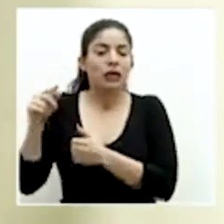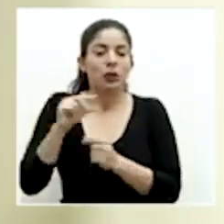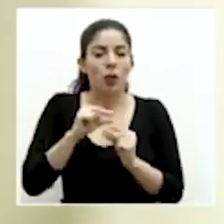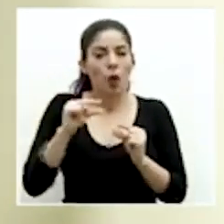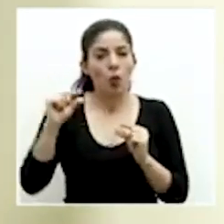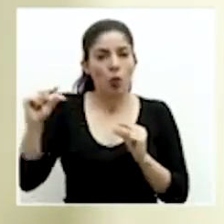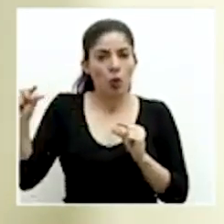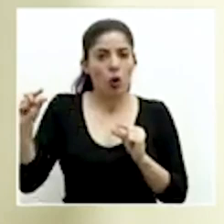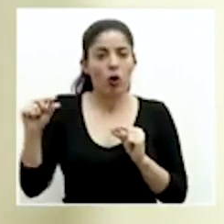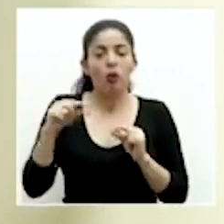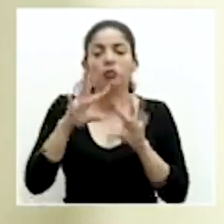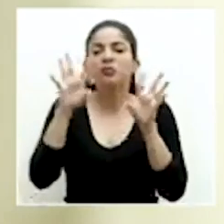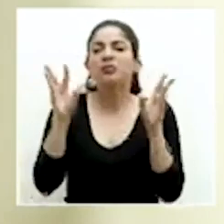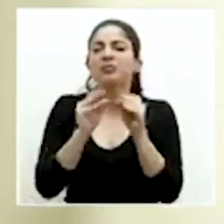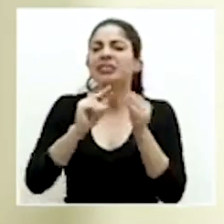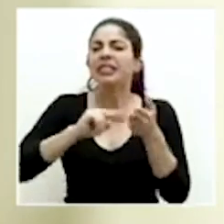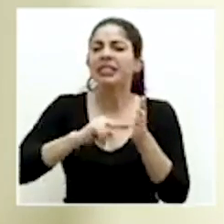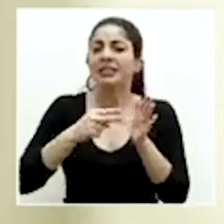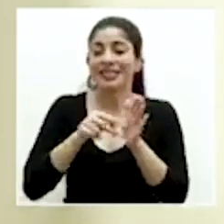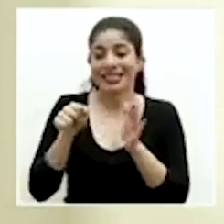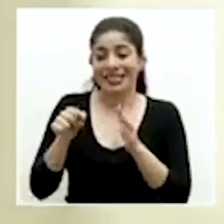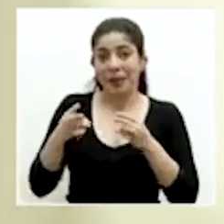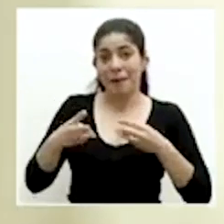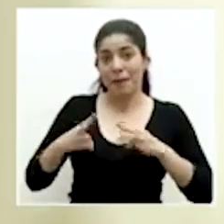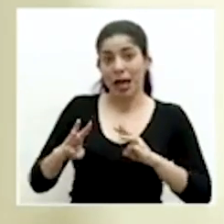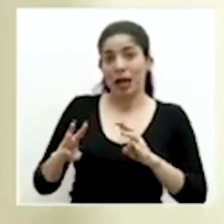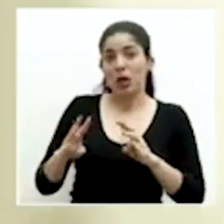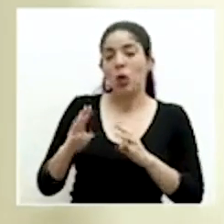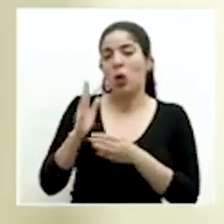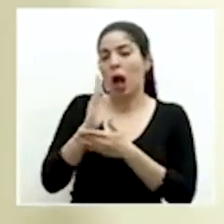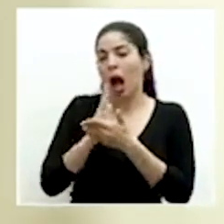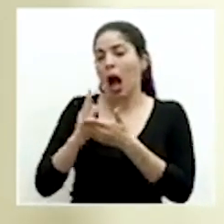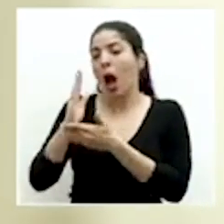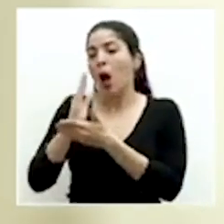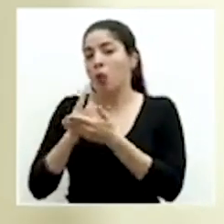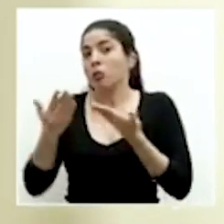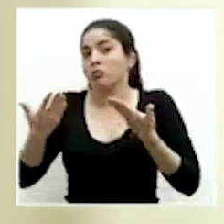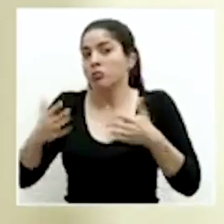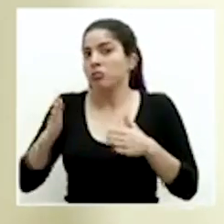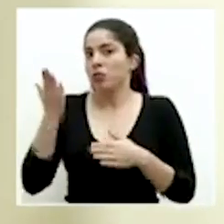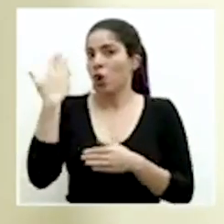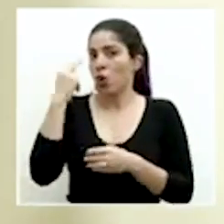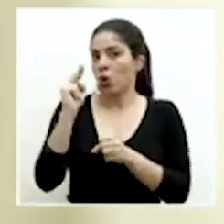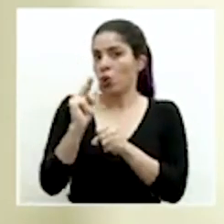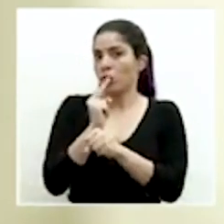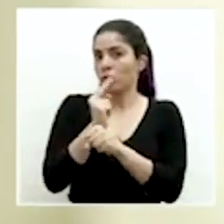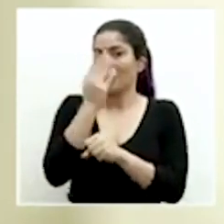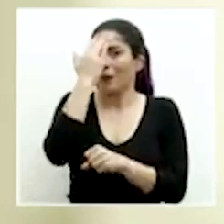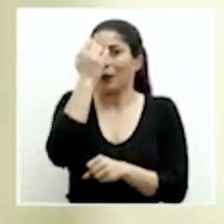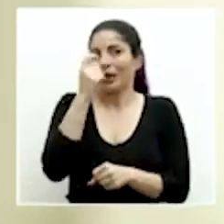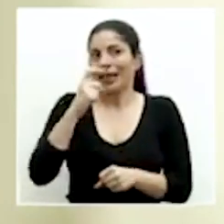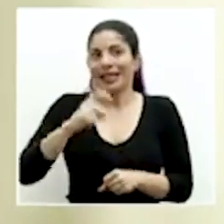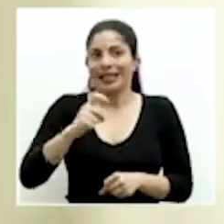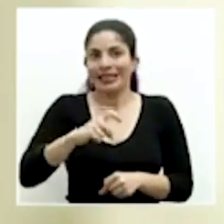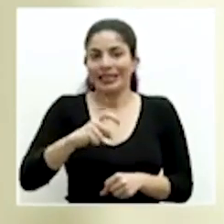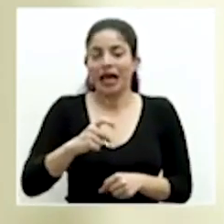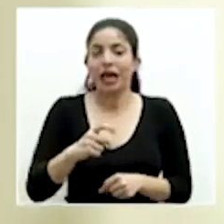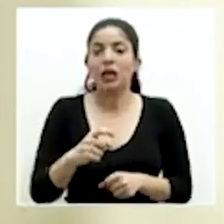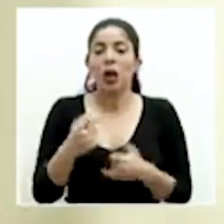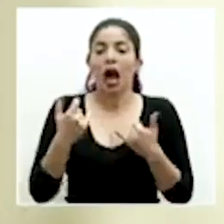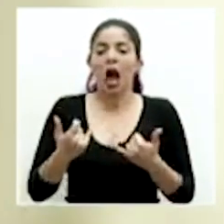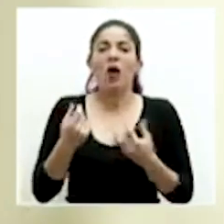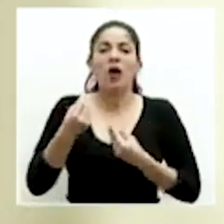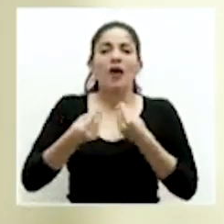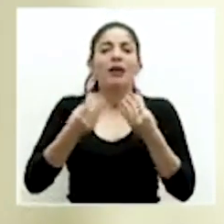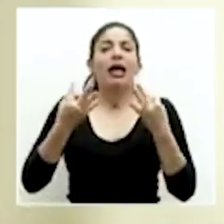Esto implica esas modalidades, algunas de las cuales ya hemos utilizado por la necesidad y que vamos a más